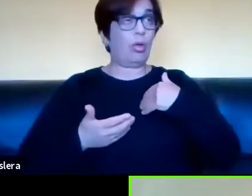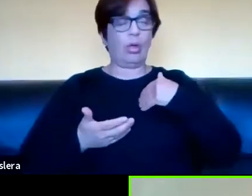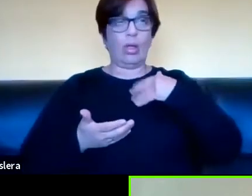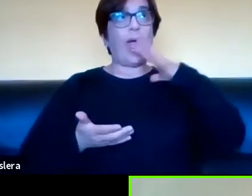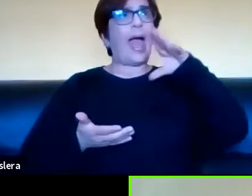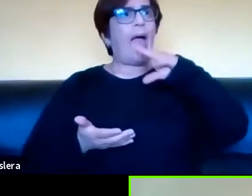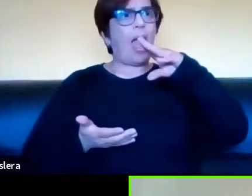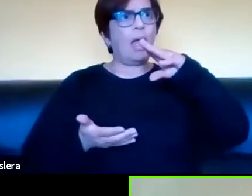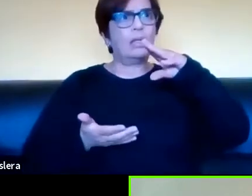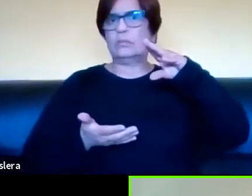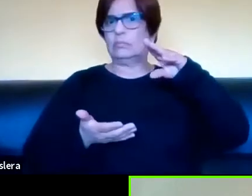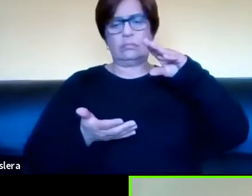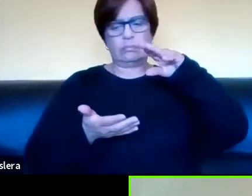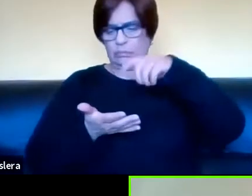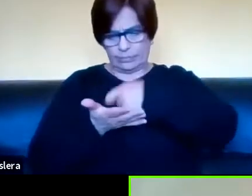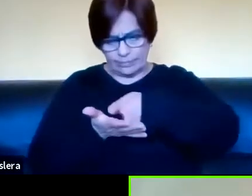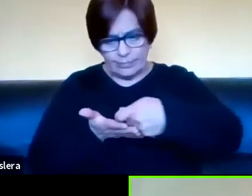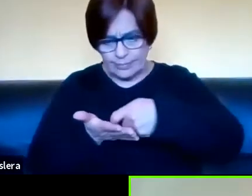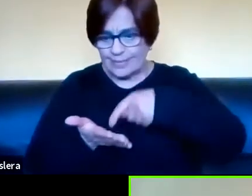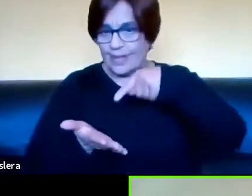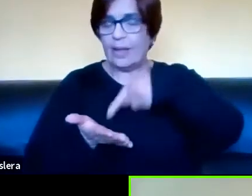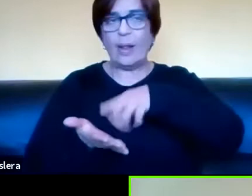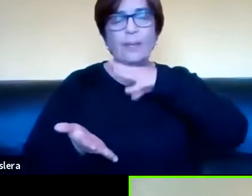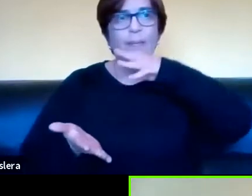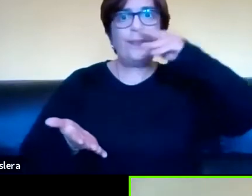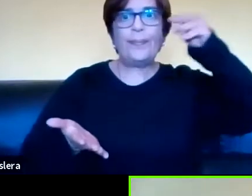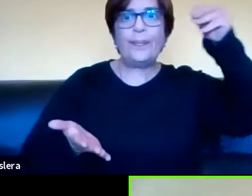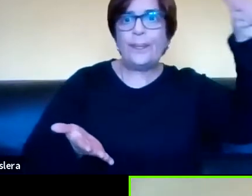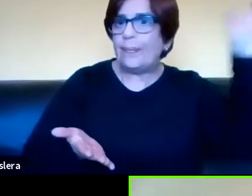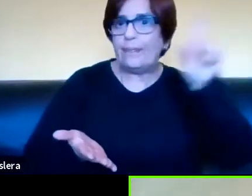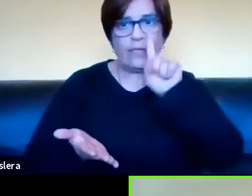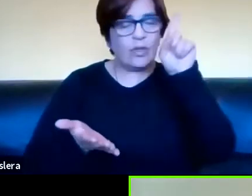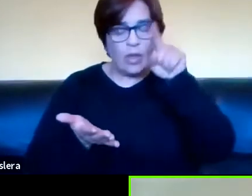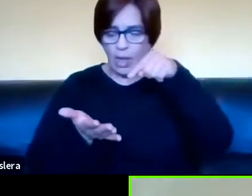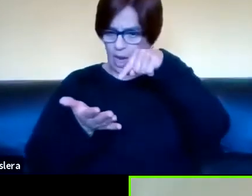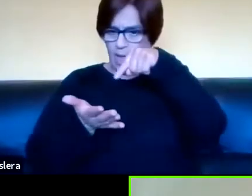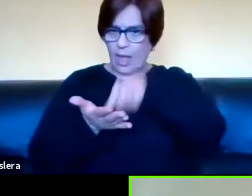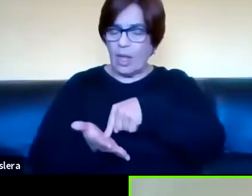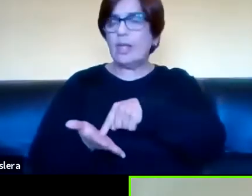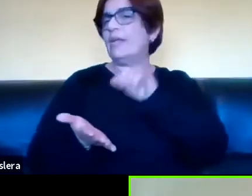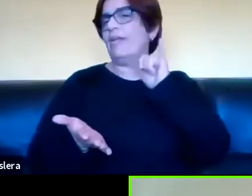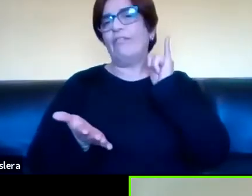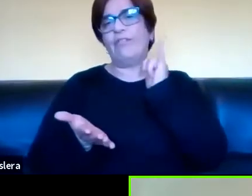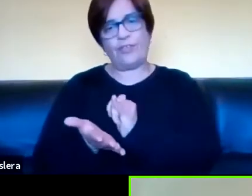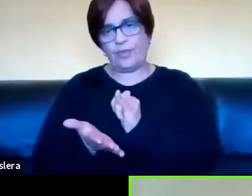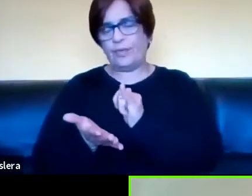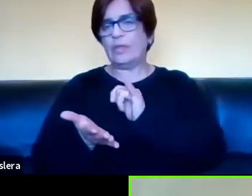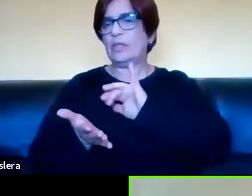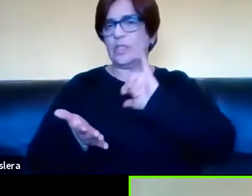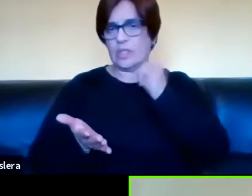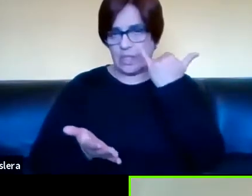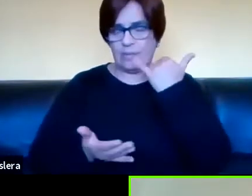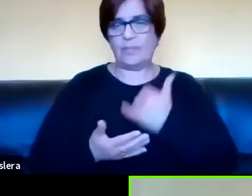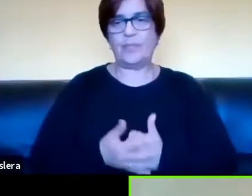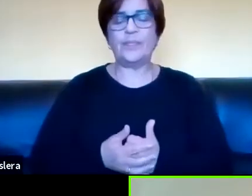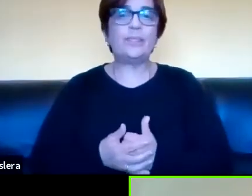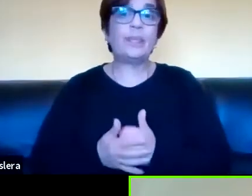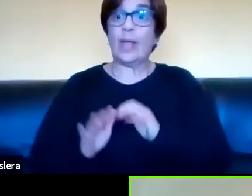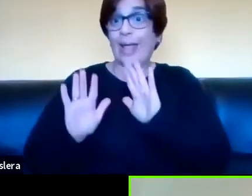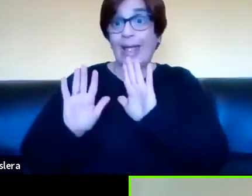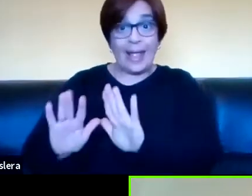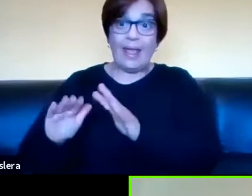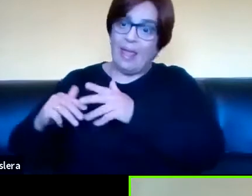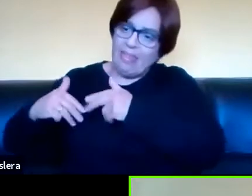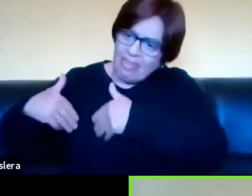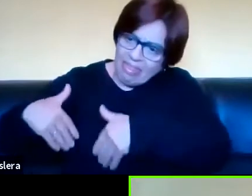deja de tener esa propiedad volátil, evanescente, y pasa a estar escrito, pasa a quedar,